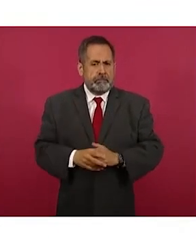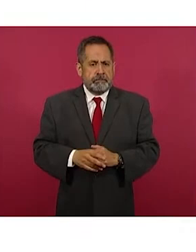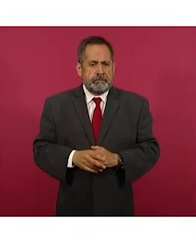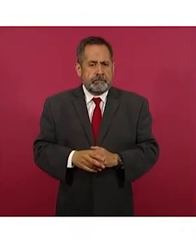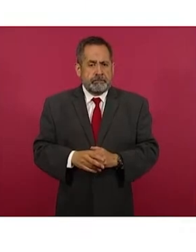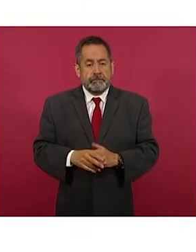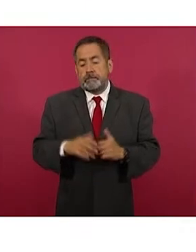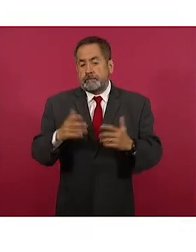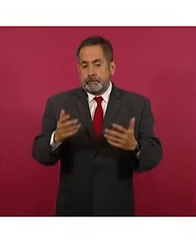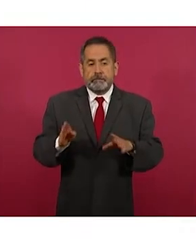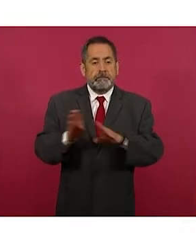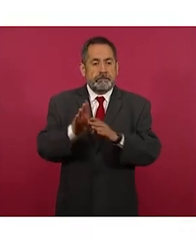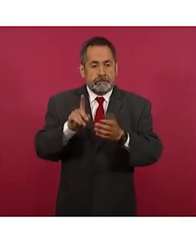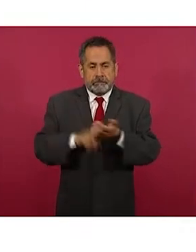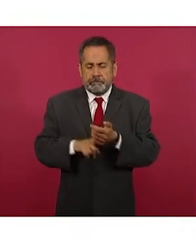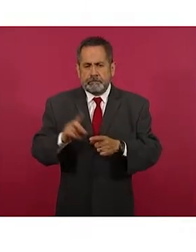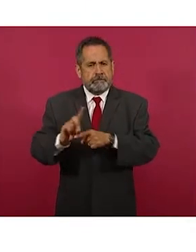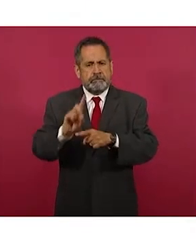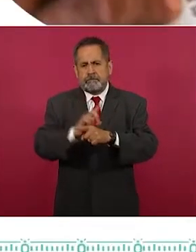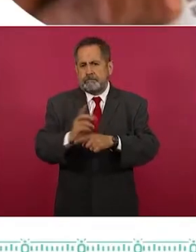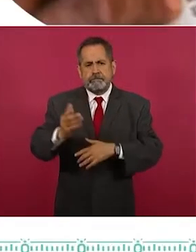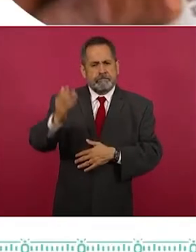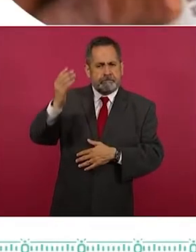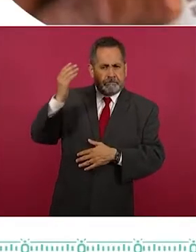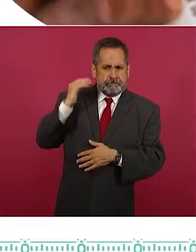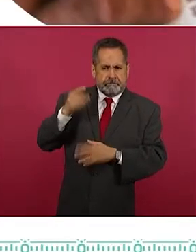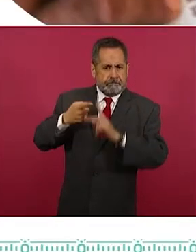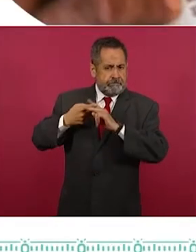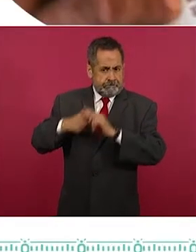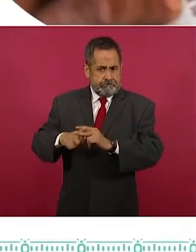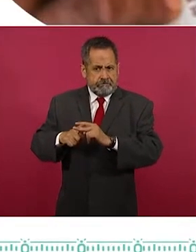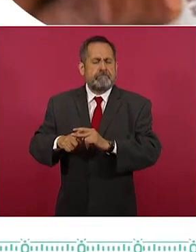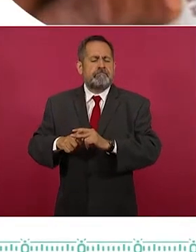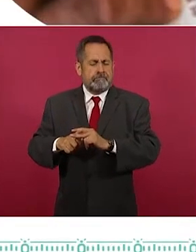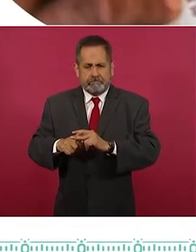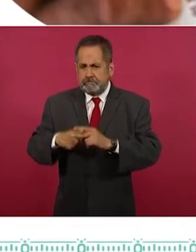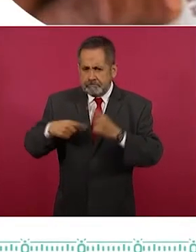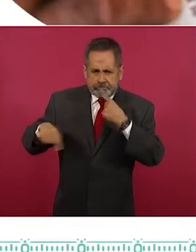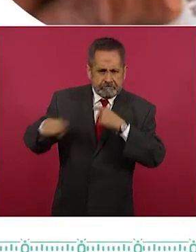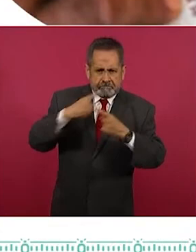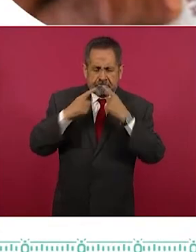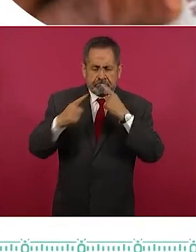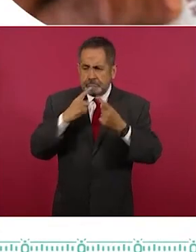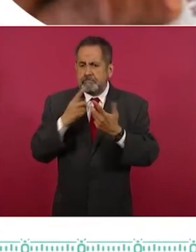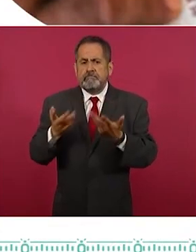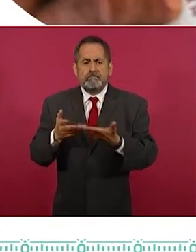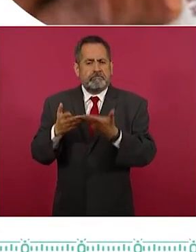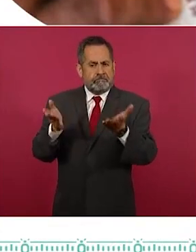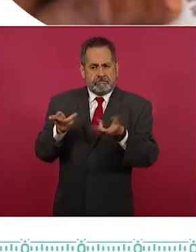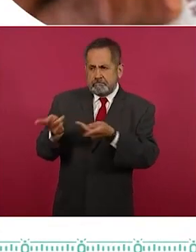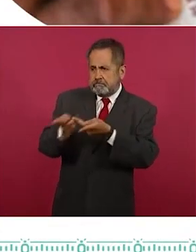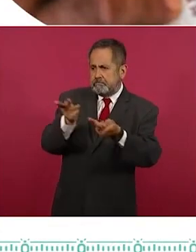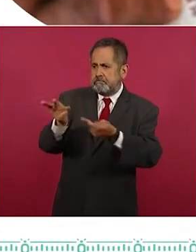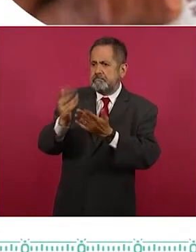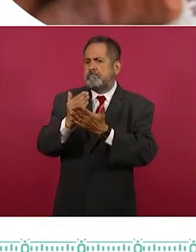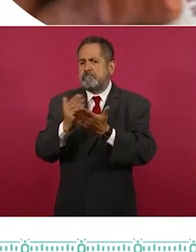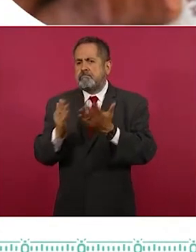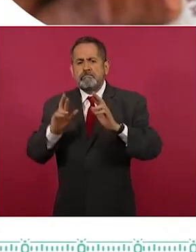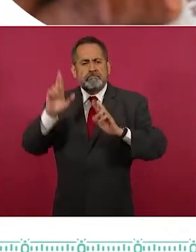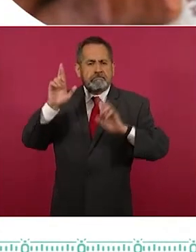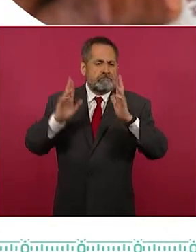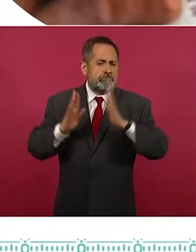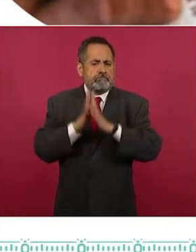tren se ha manifestado desde siempre. Antes de que se iniciara el proyecto, se llevó a cabo la consulta abierta, con la